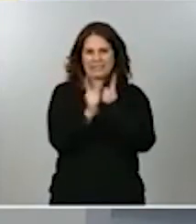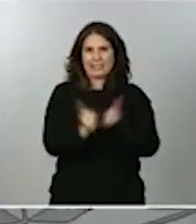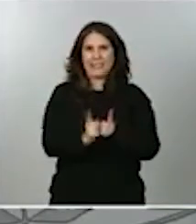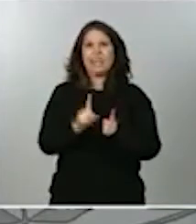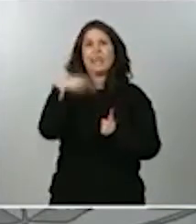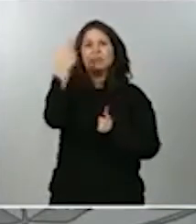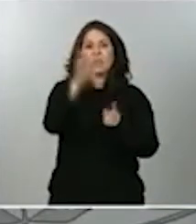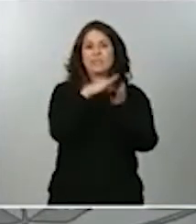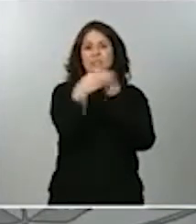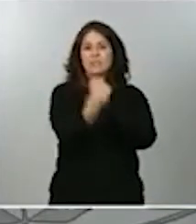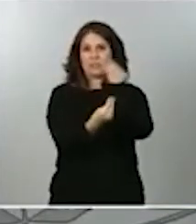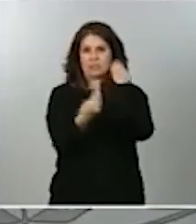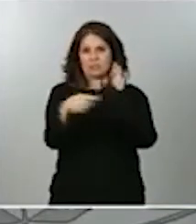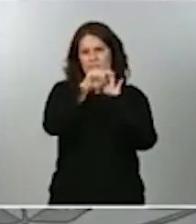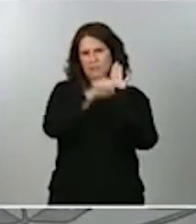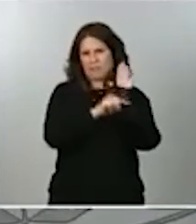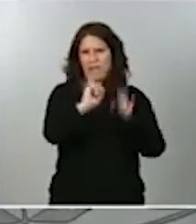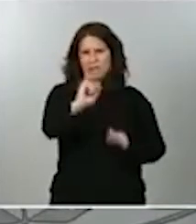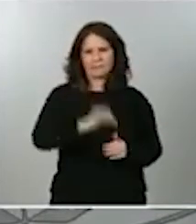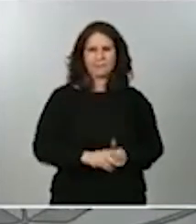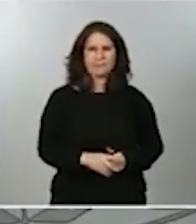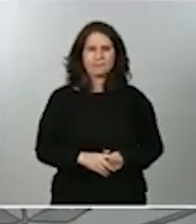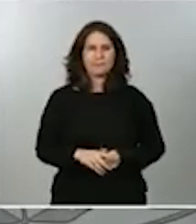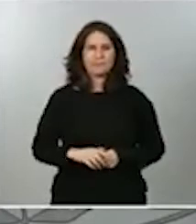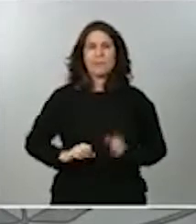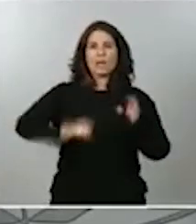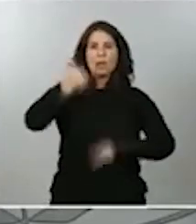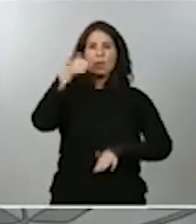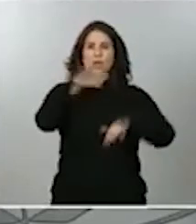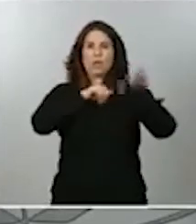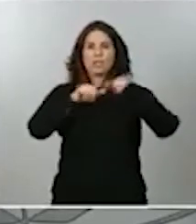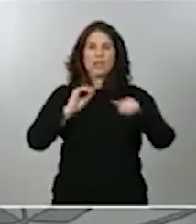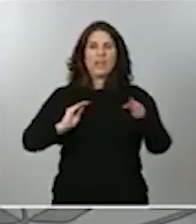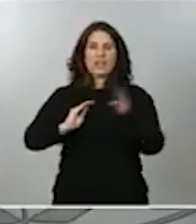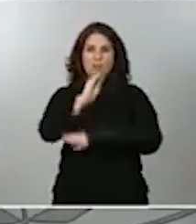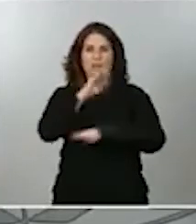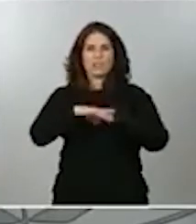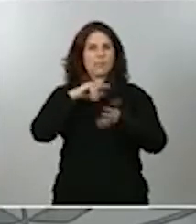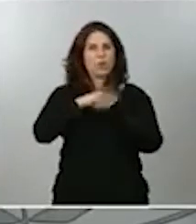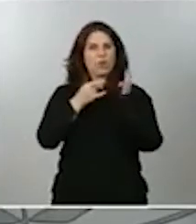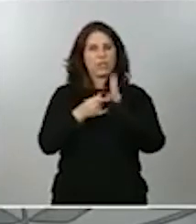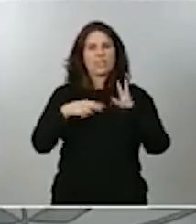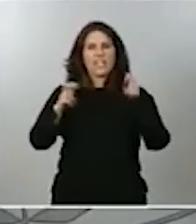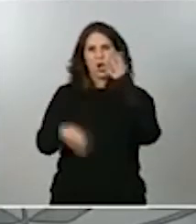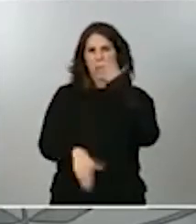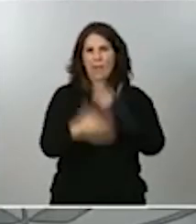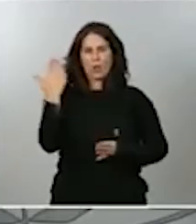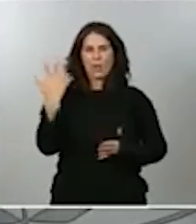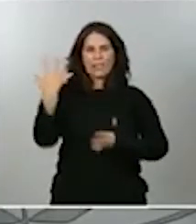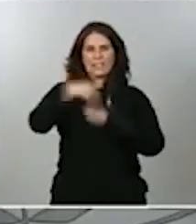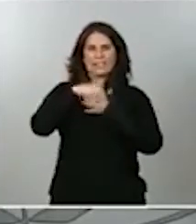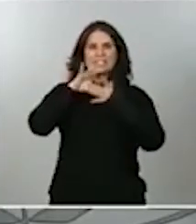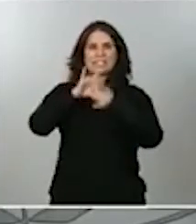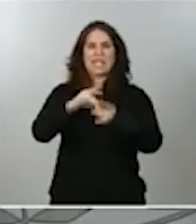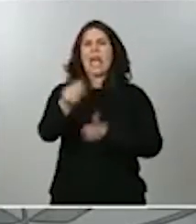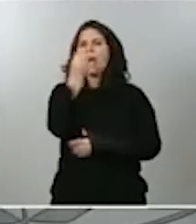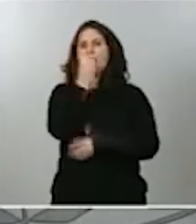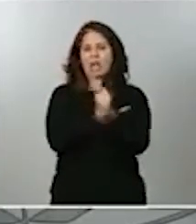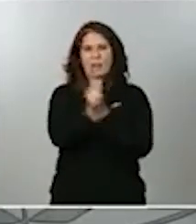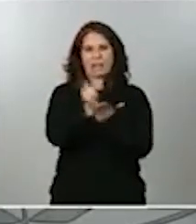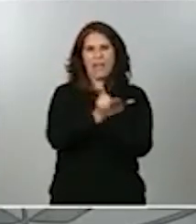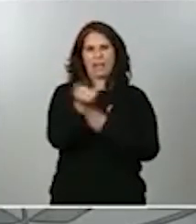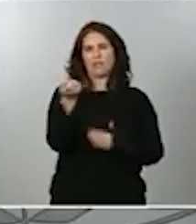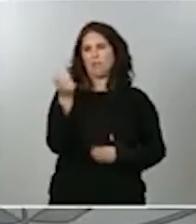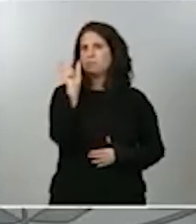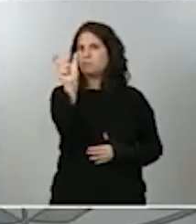Ministros. Por un lado se aprobó la convocatoria de ayudas para proyectos innovadores en el marco agroalimentario por un importe de